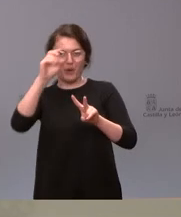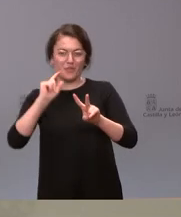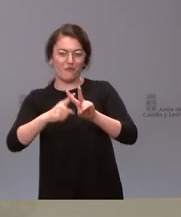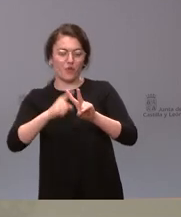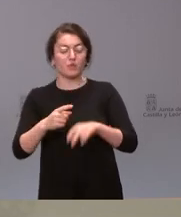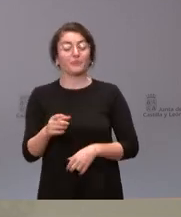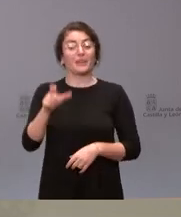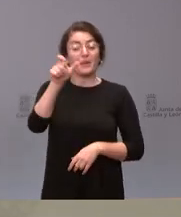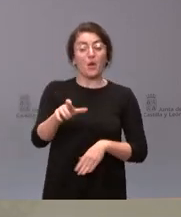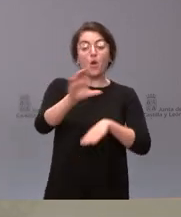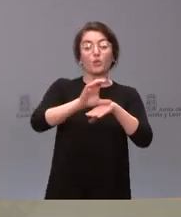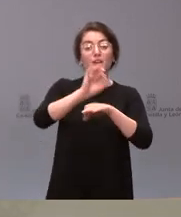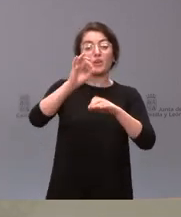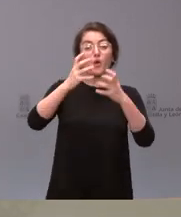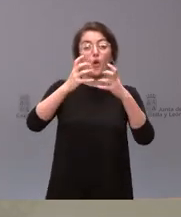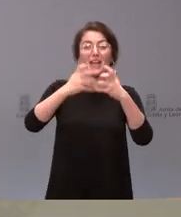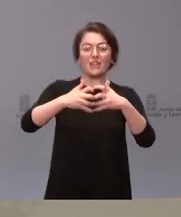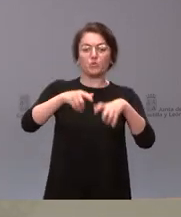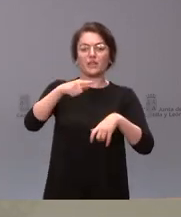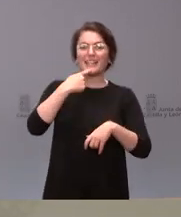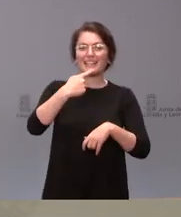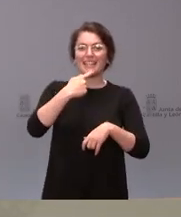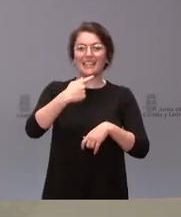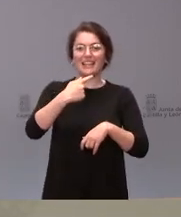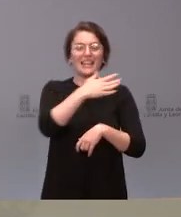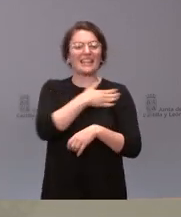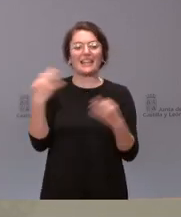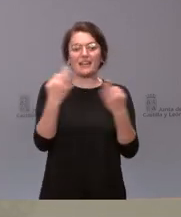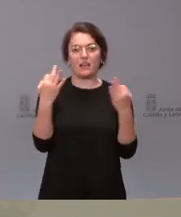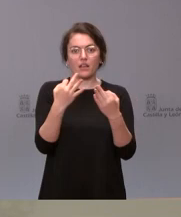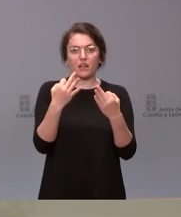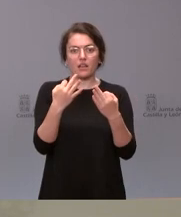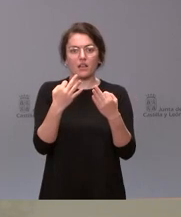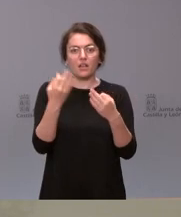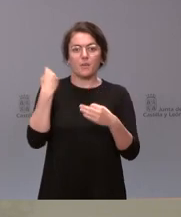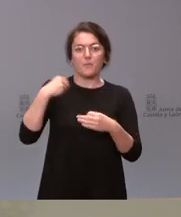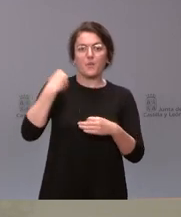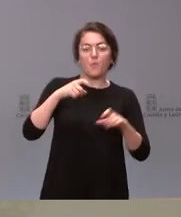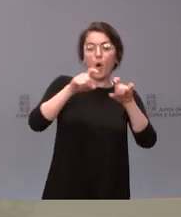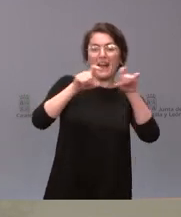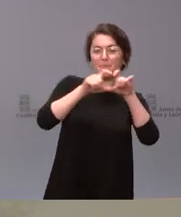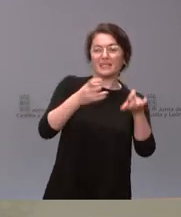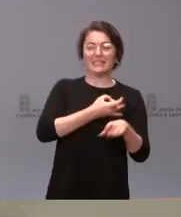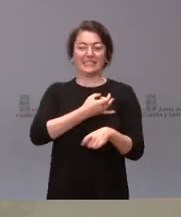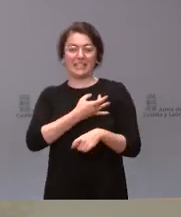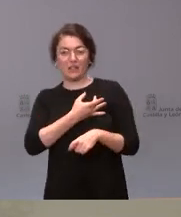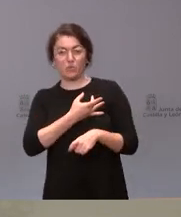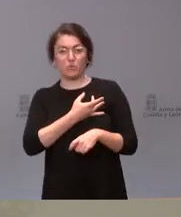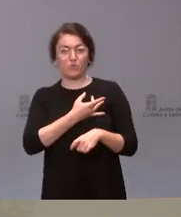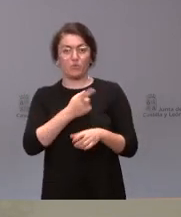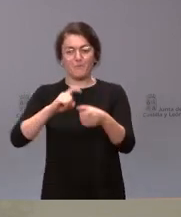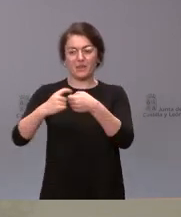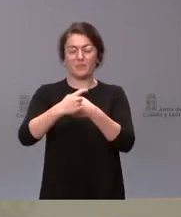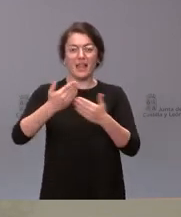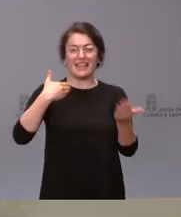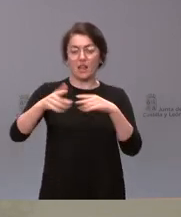sigue su partido es eliminar las subvenciones a los miembros del diálogo social. No sé si le preocupa el clima que pueda provocar estas declaraciones y si es